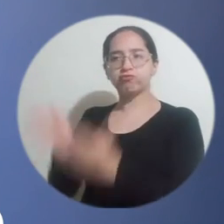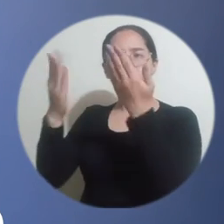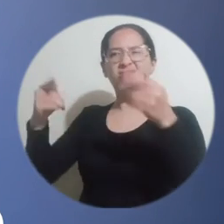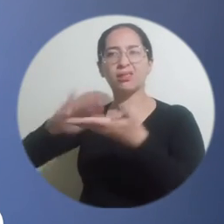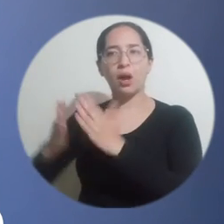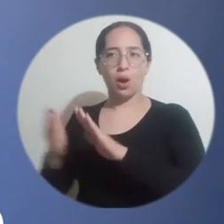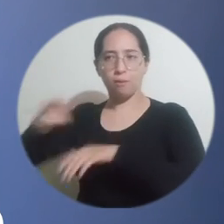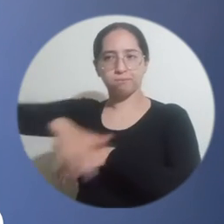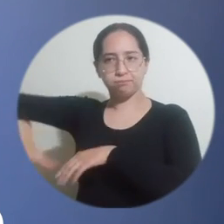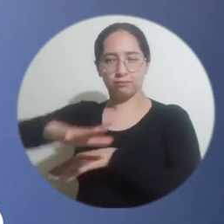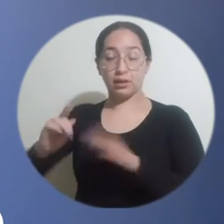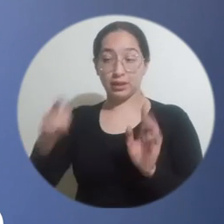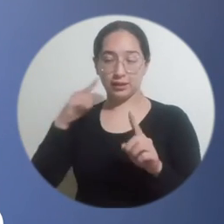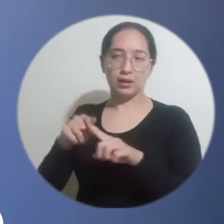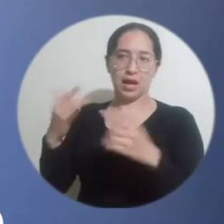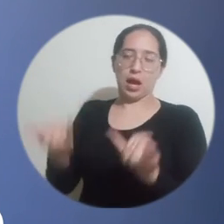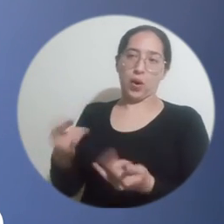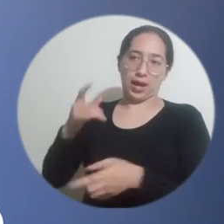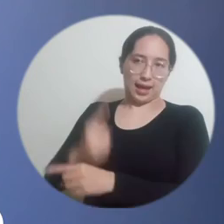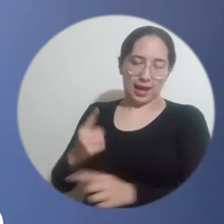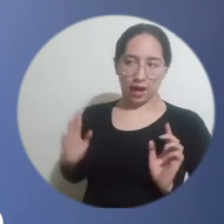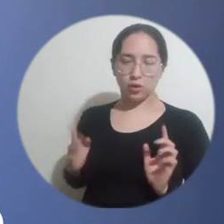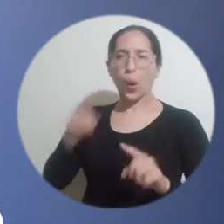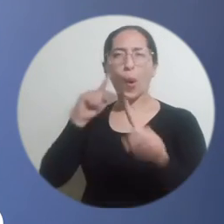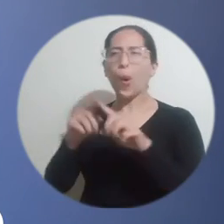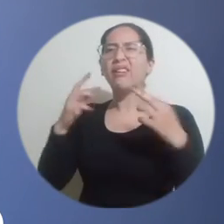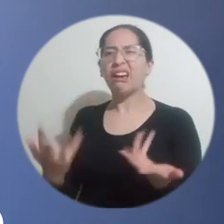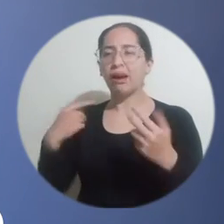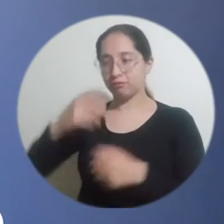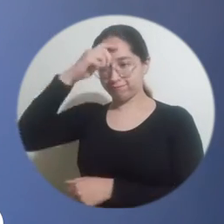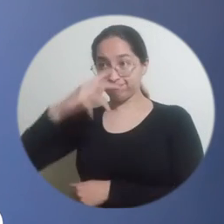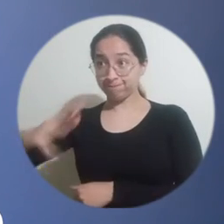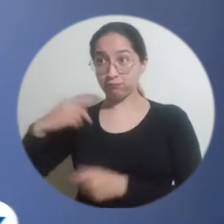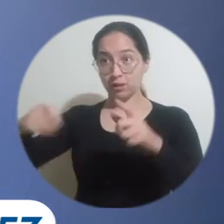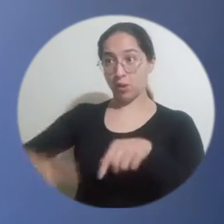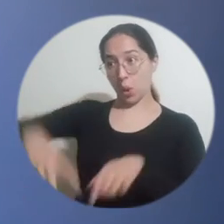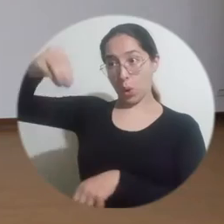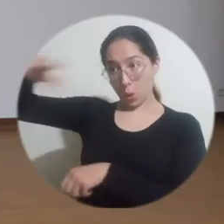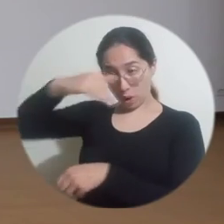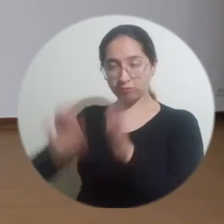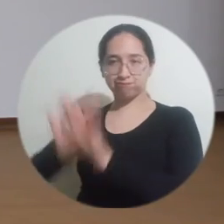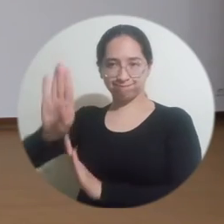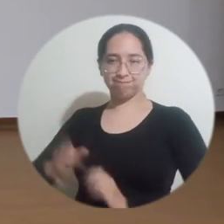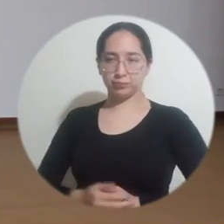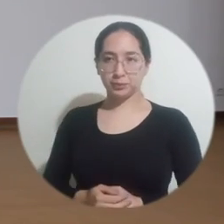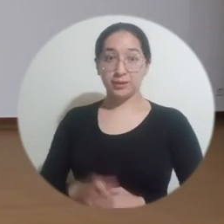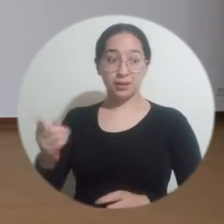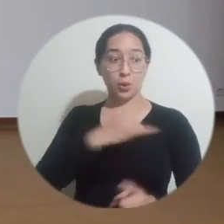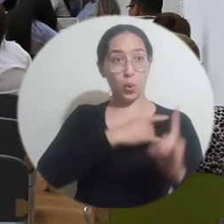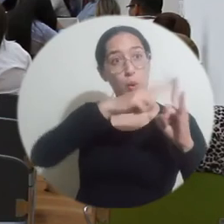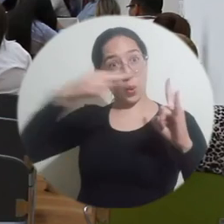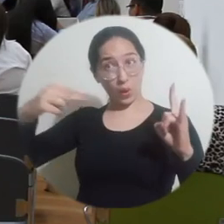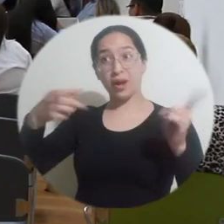competitividad del desarrollo. Y eso que todo le está apuntando justamente a eso, a que el Magdalena pueda crecer y pueda avanzar. En la reunión liderada por la